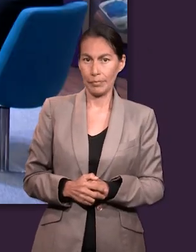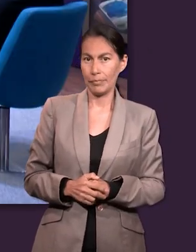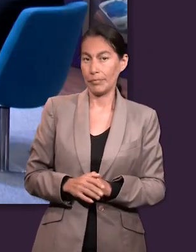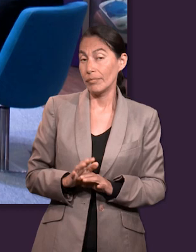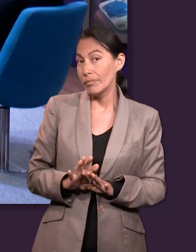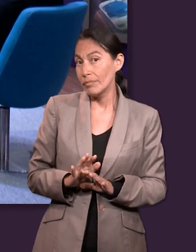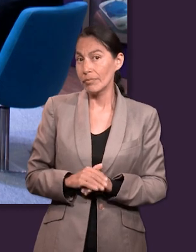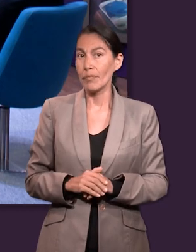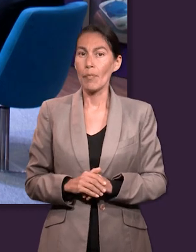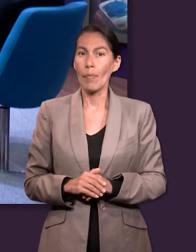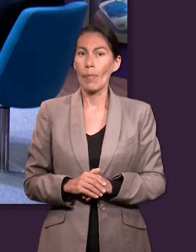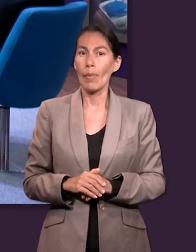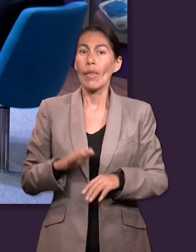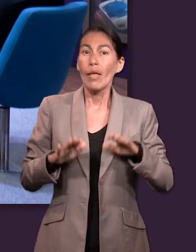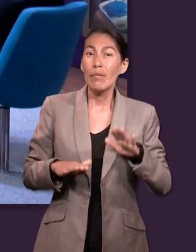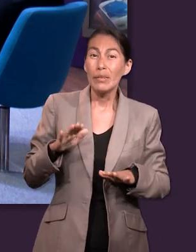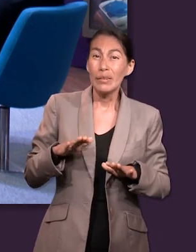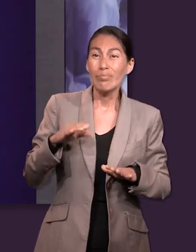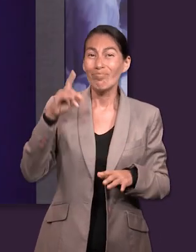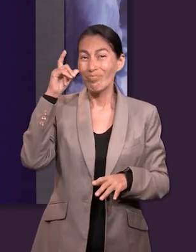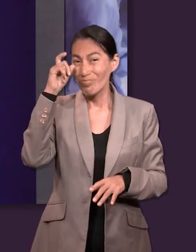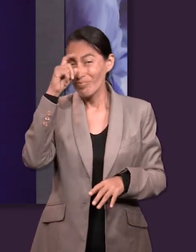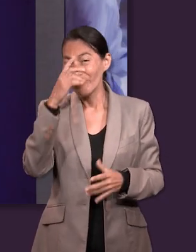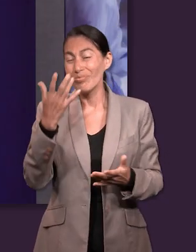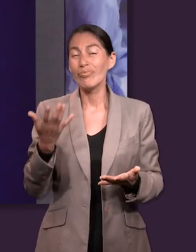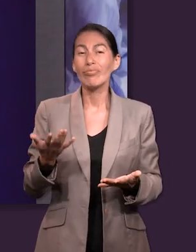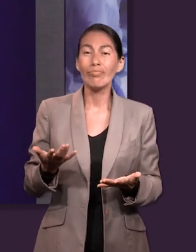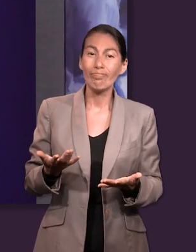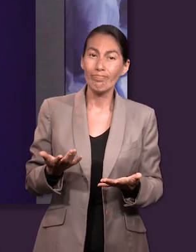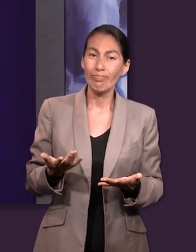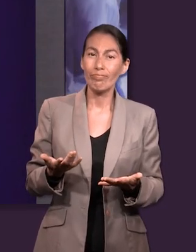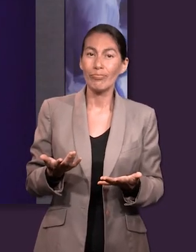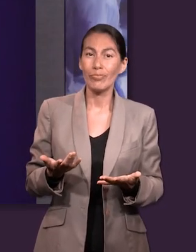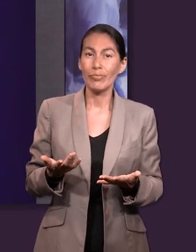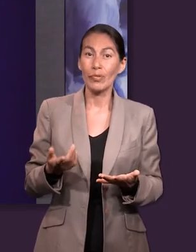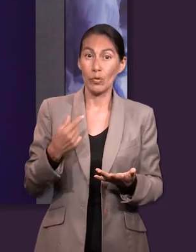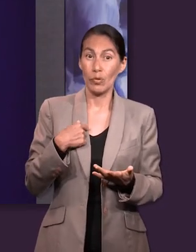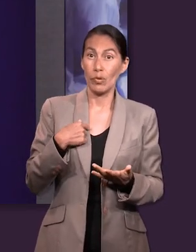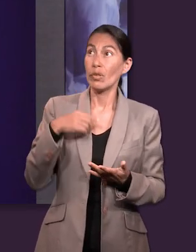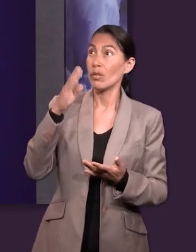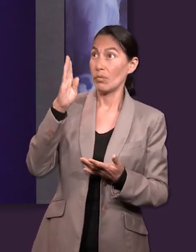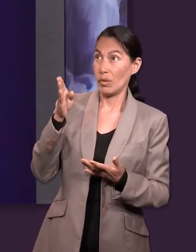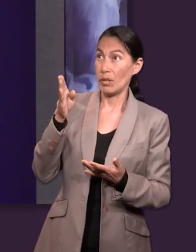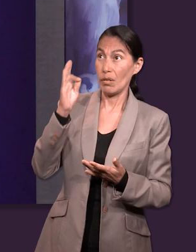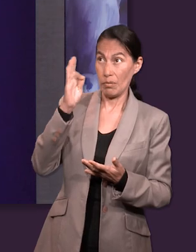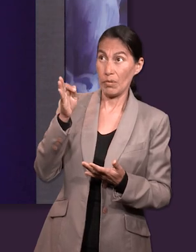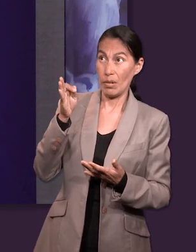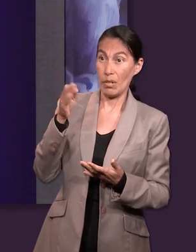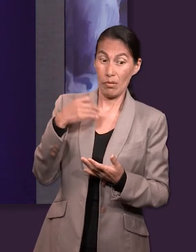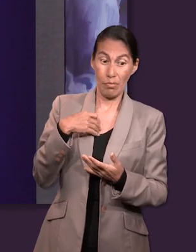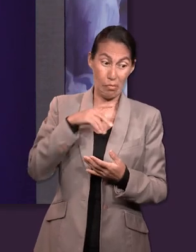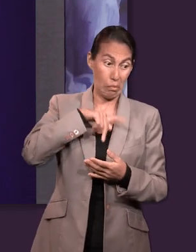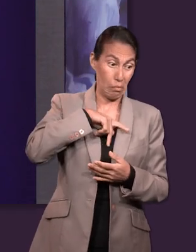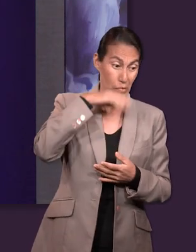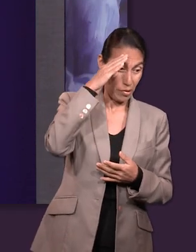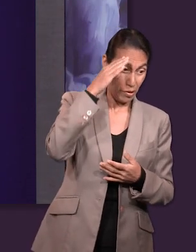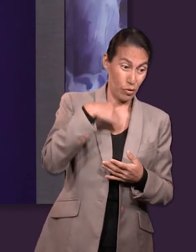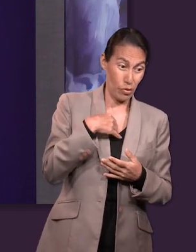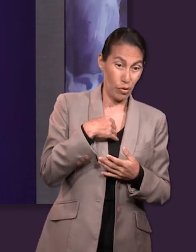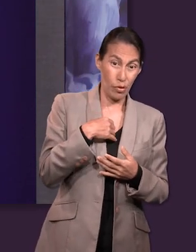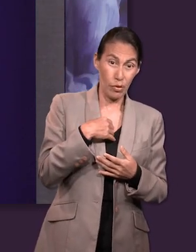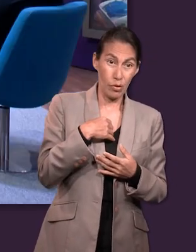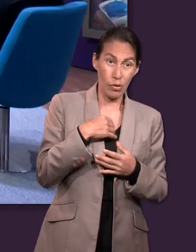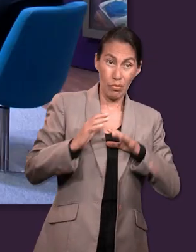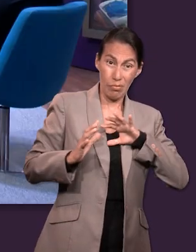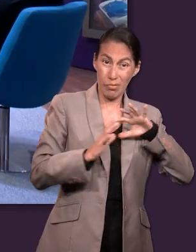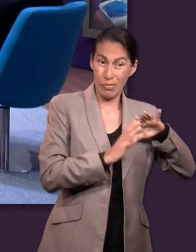Creo que en general resulta complicado como ser abnegado, ¿no? Incluso no necesariamente